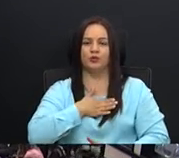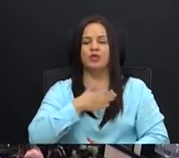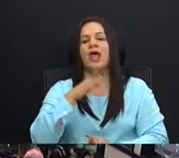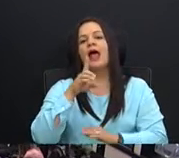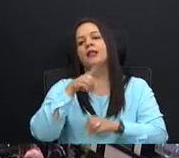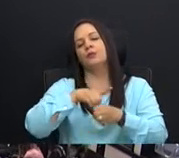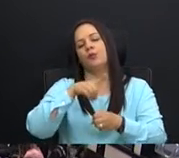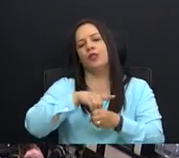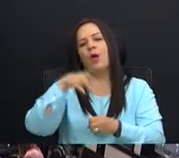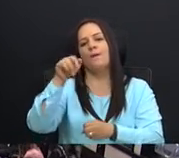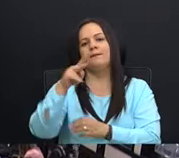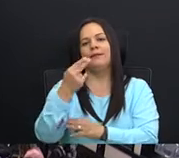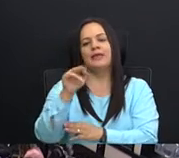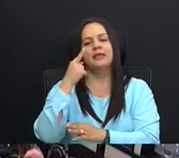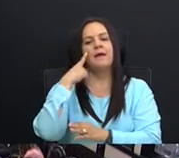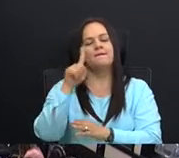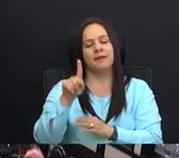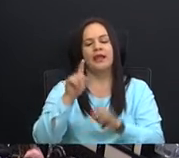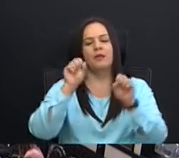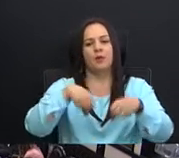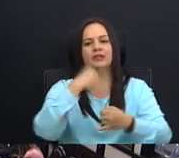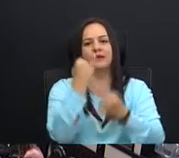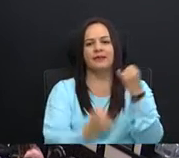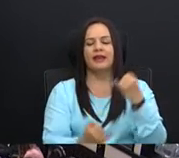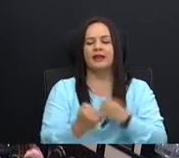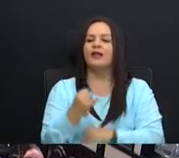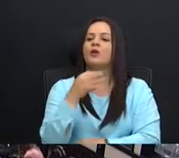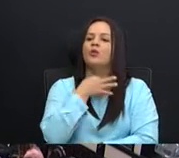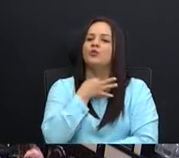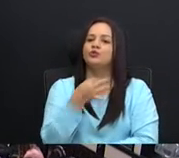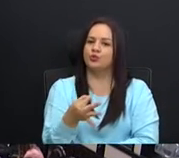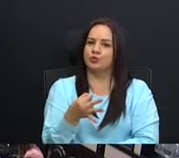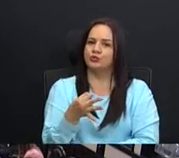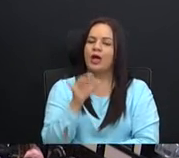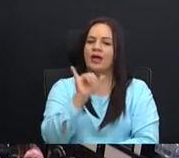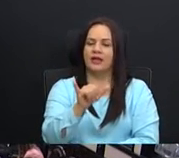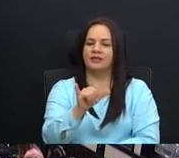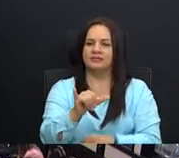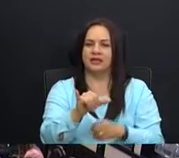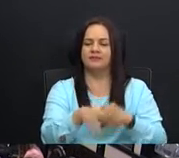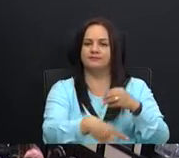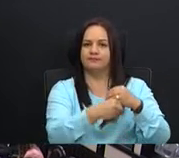Peña, para que pueda terminar? Con mucho gusto, así se consignan.